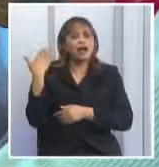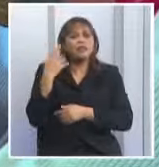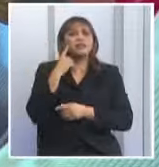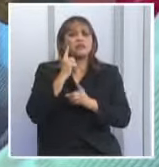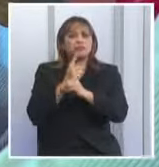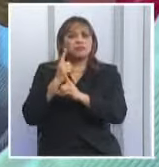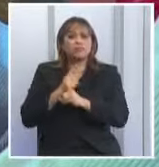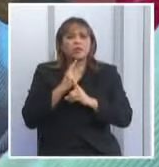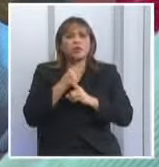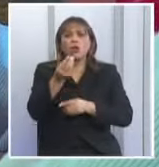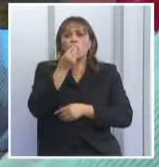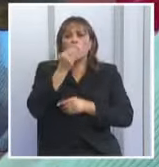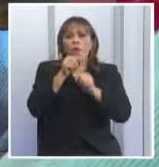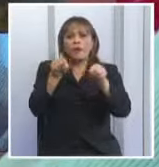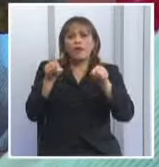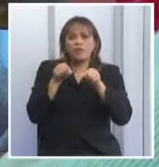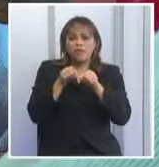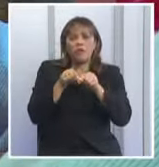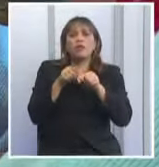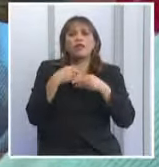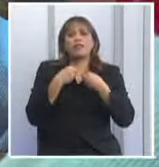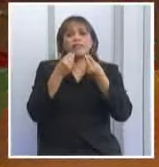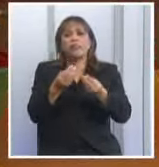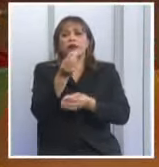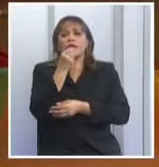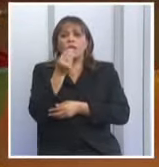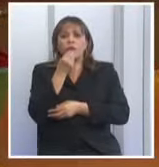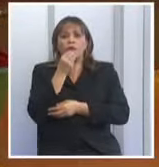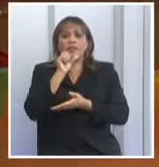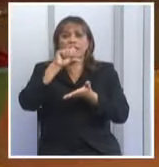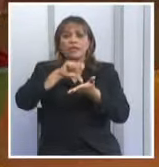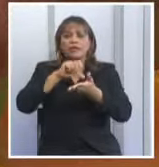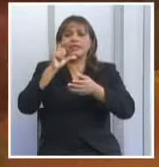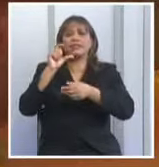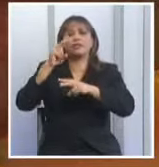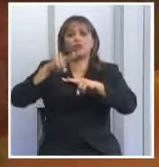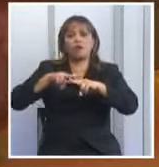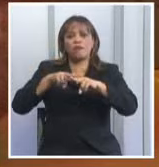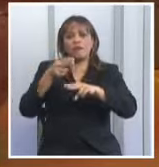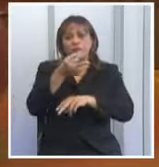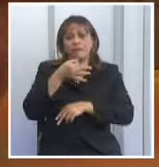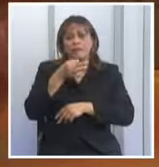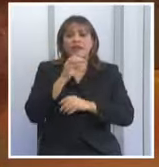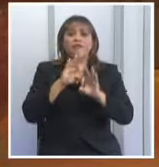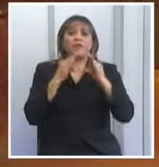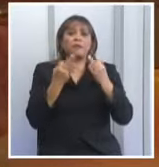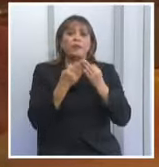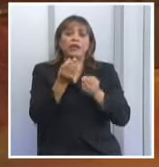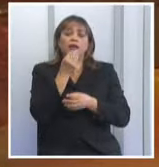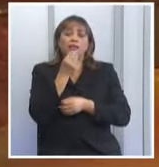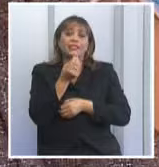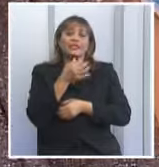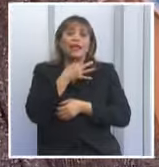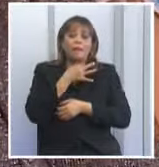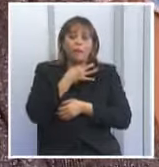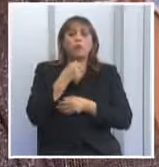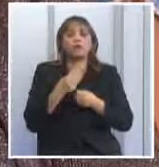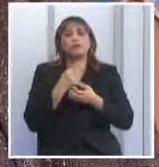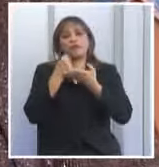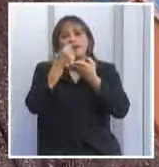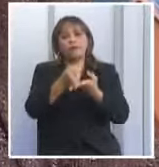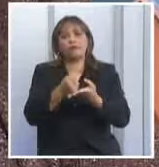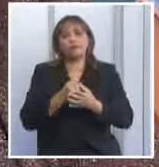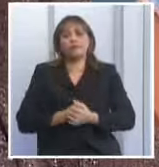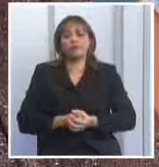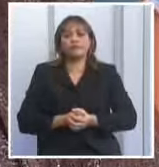comedor social de la institución, que ofrece alimentos en el corazón de Centro Habana a familias vulnerables y habitantes de calle. Y aquí los